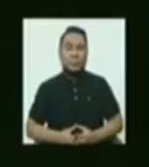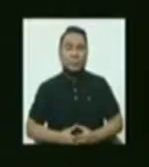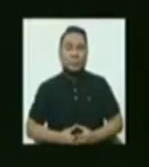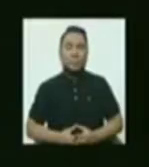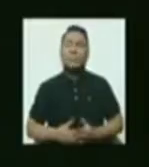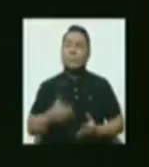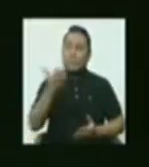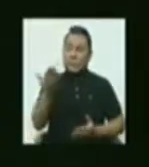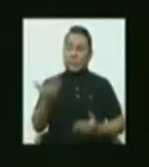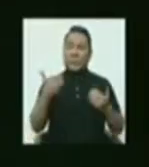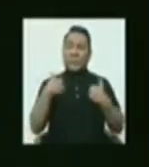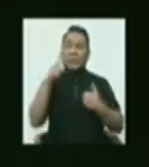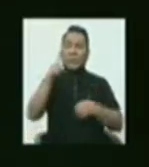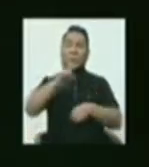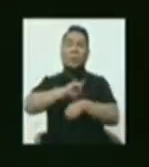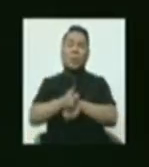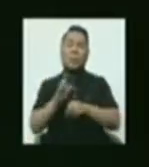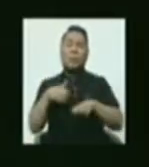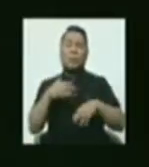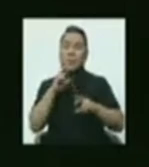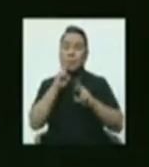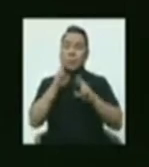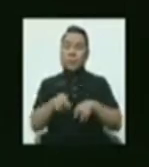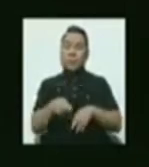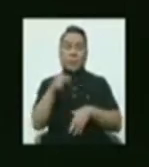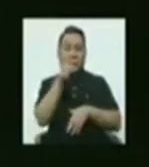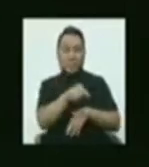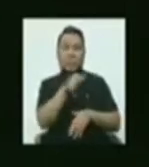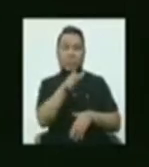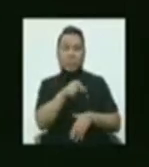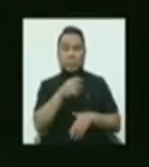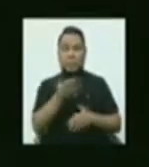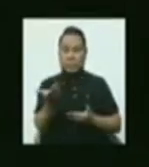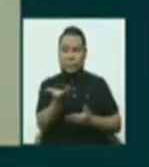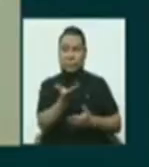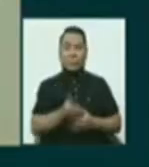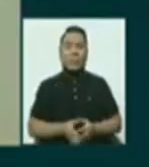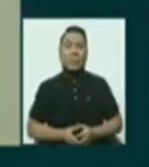Candidata, tiene usted un minuto para responderle a esta ciudadana.